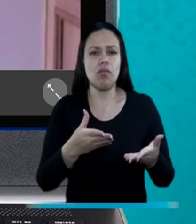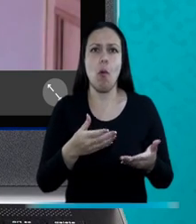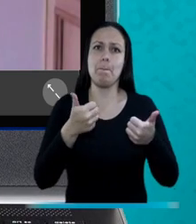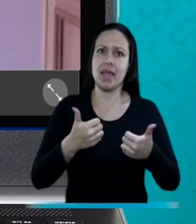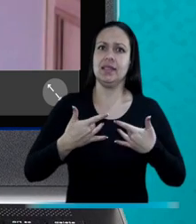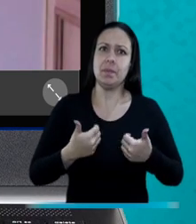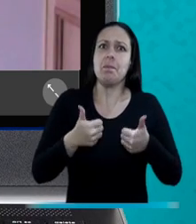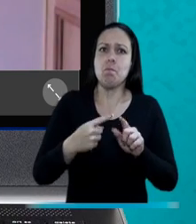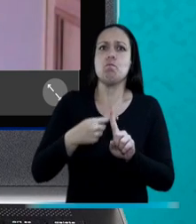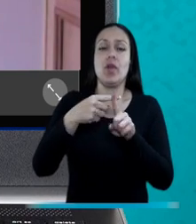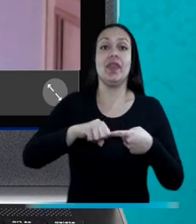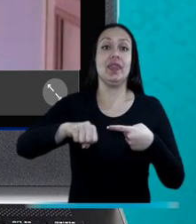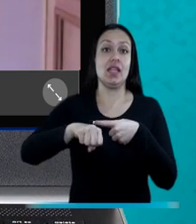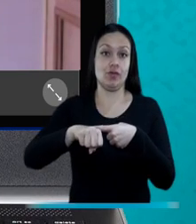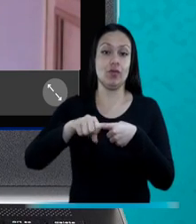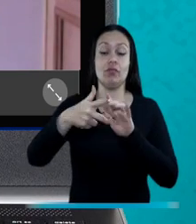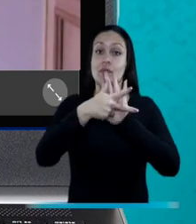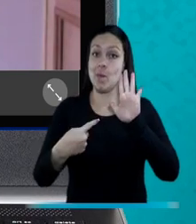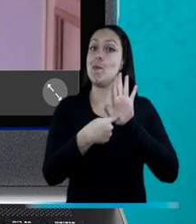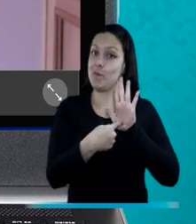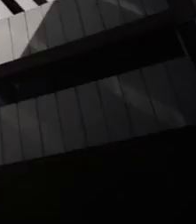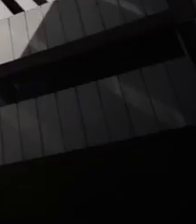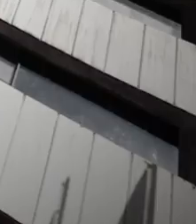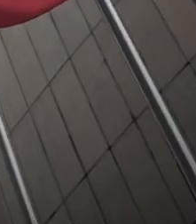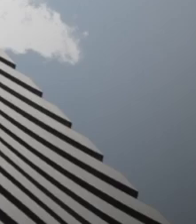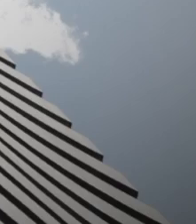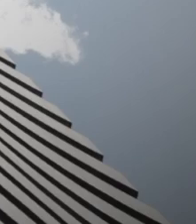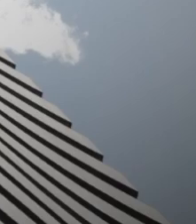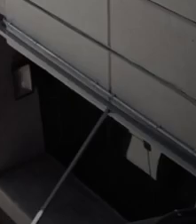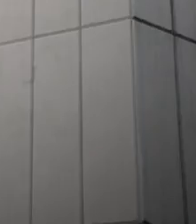efectivamente de los derechos que la Constitución establece.